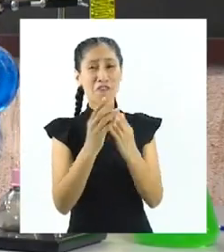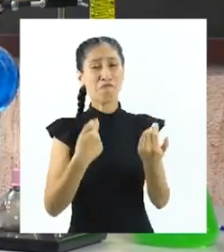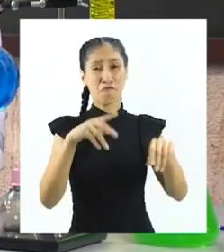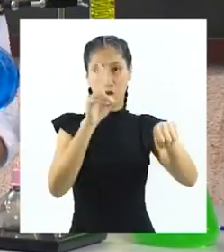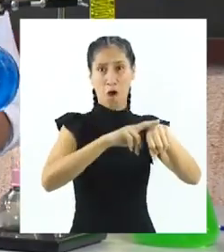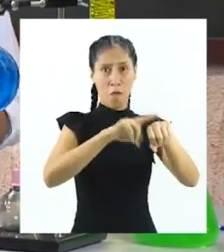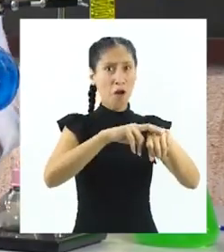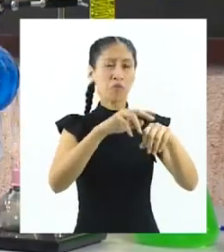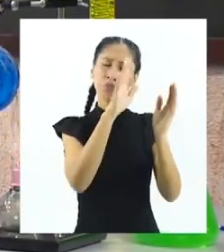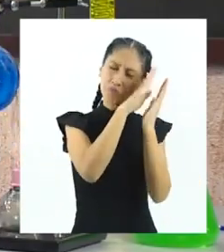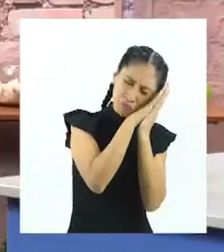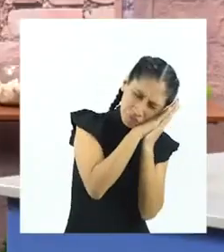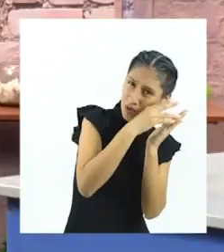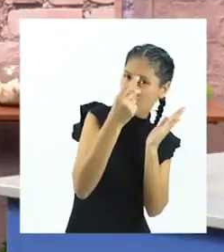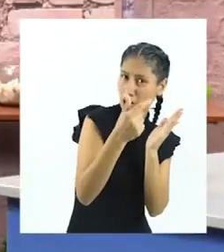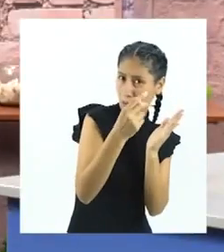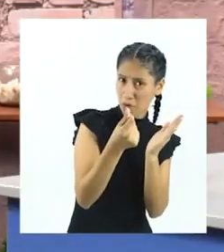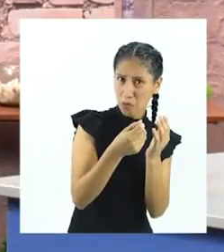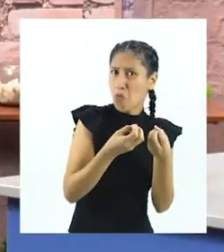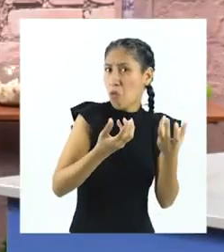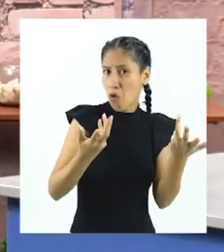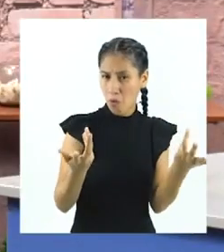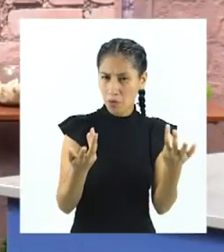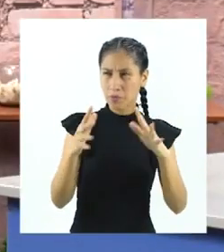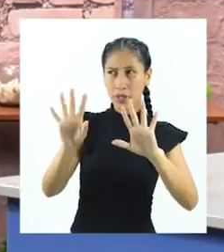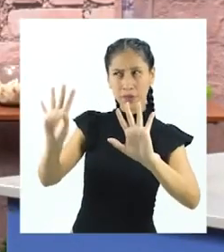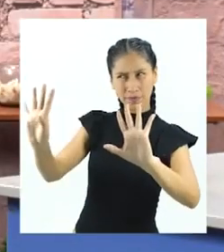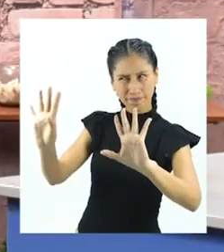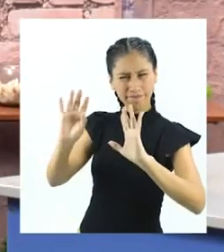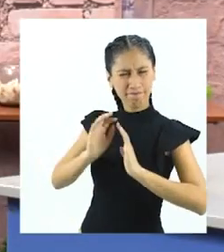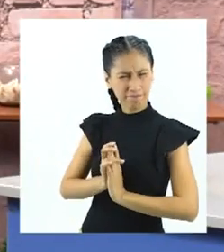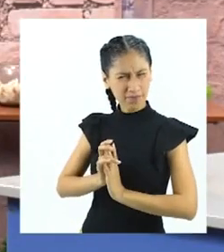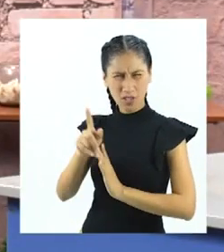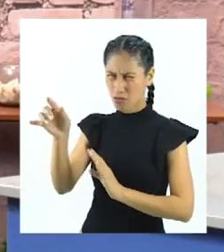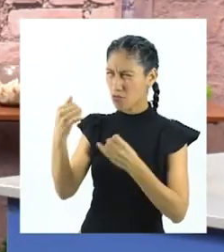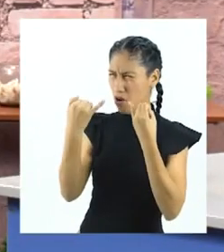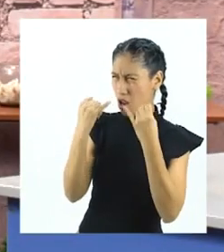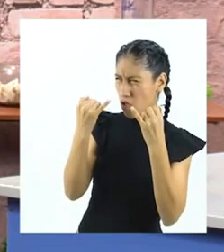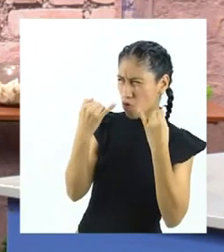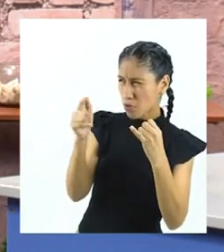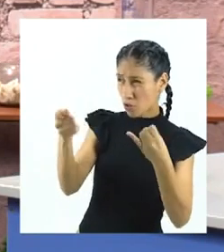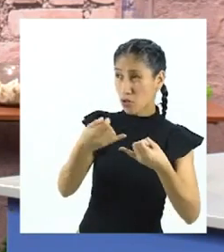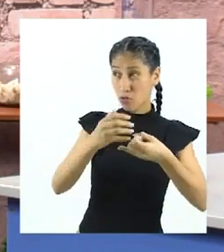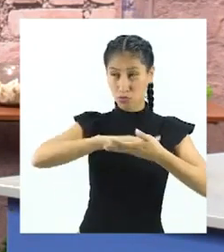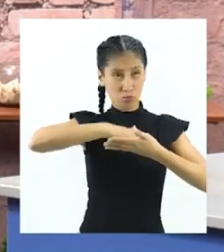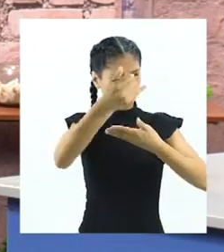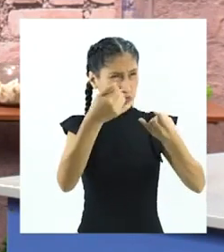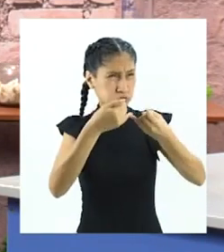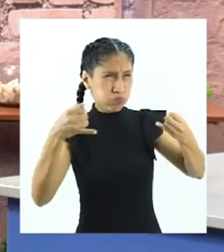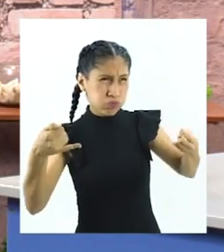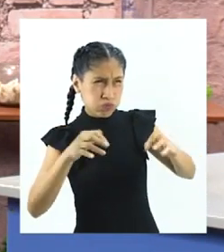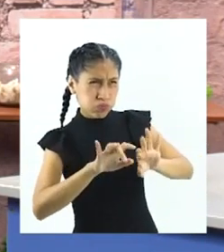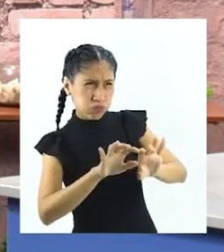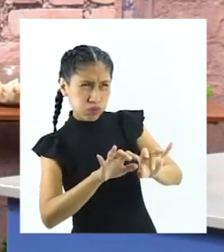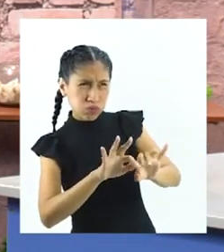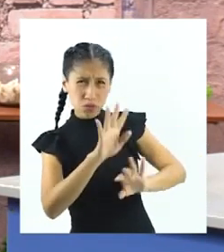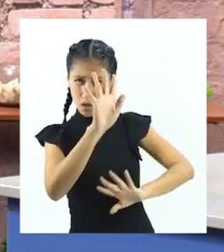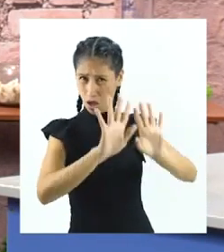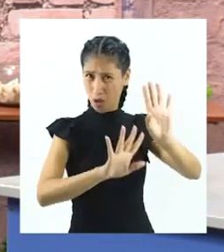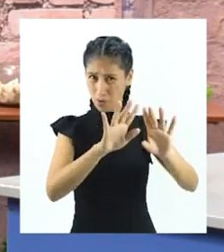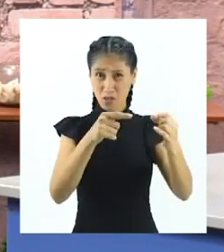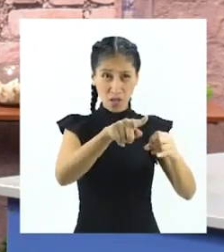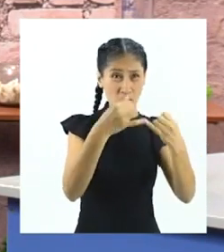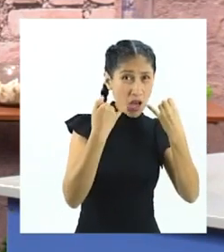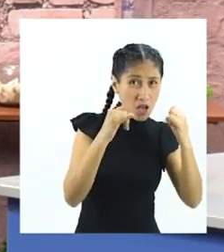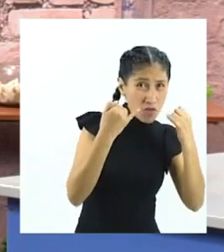sin dar tantas vueltas. Pero, Dante, la información que se difunde en las redes sociales muchas veces